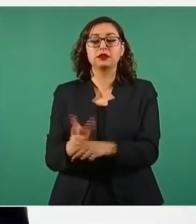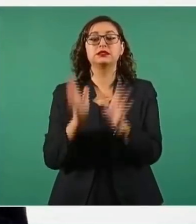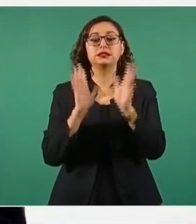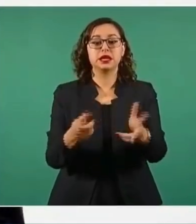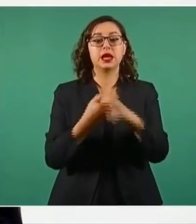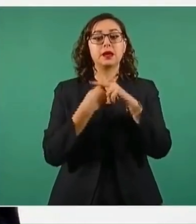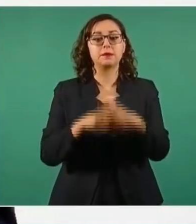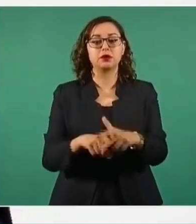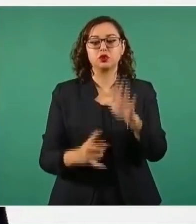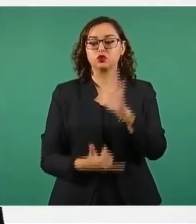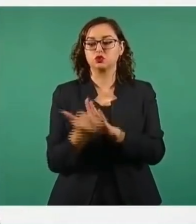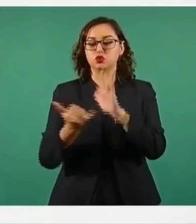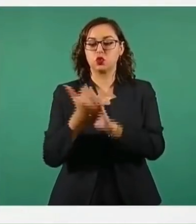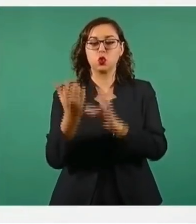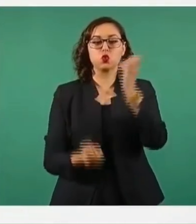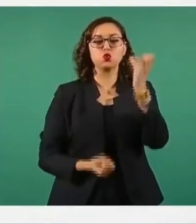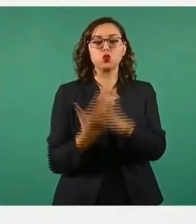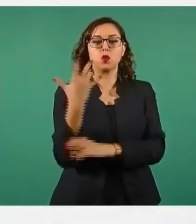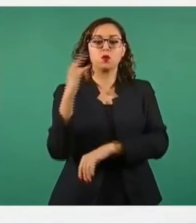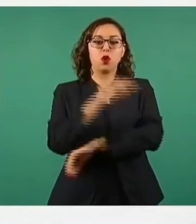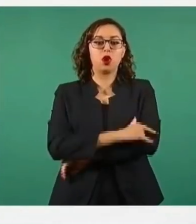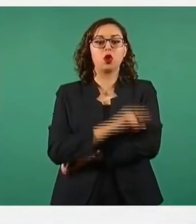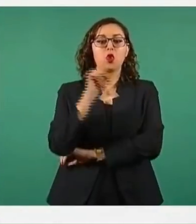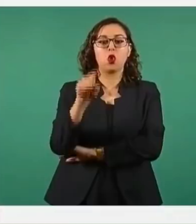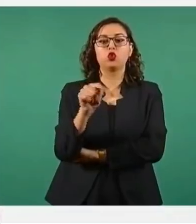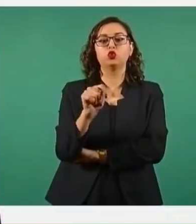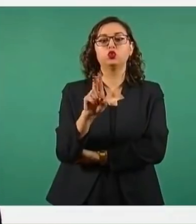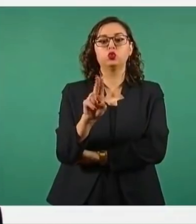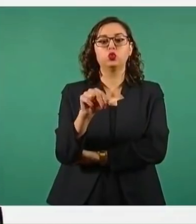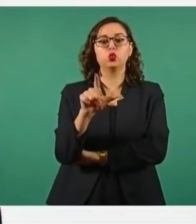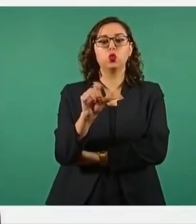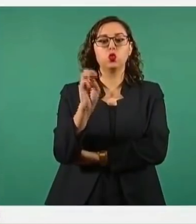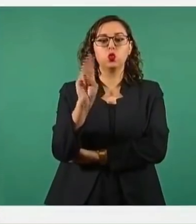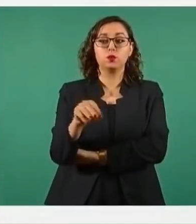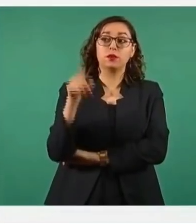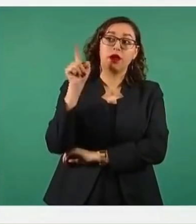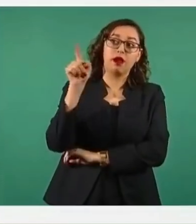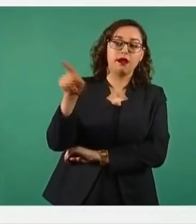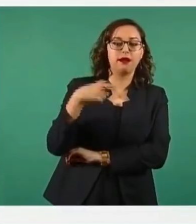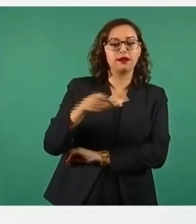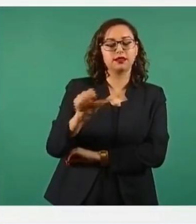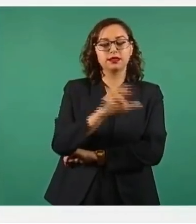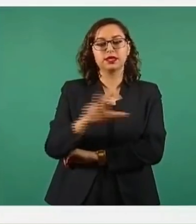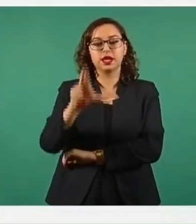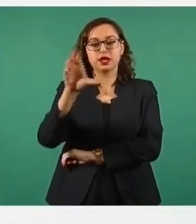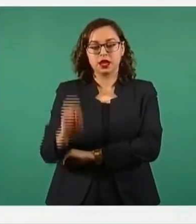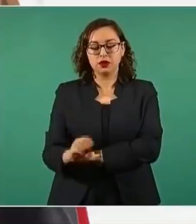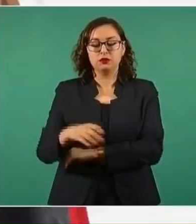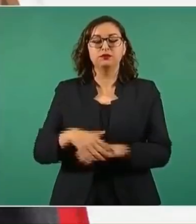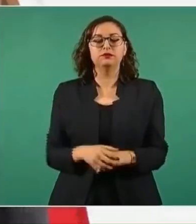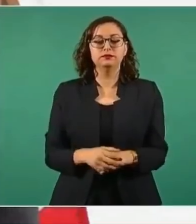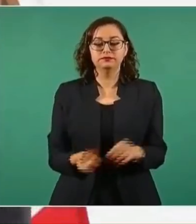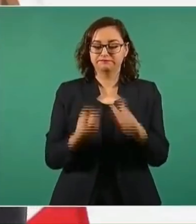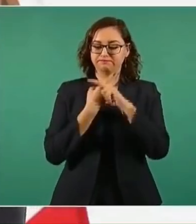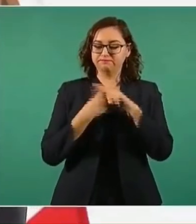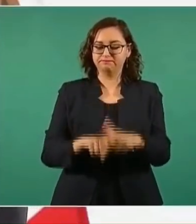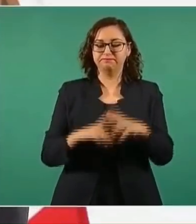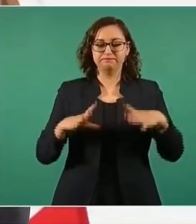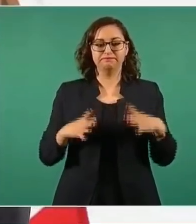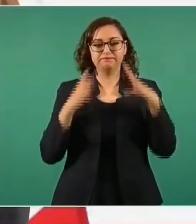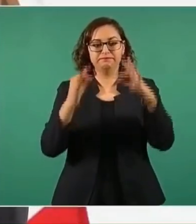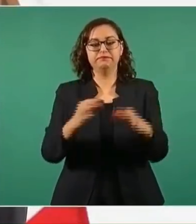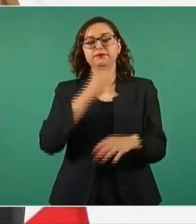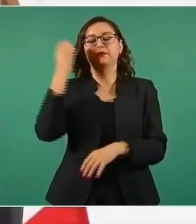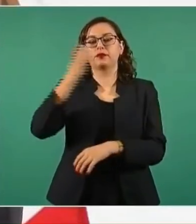del nuevo aeropuerto de Tulum, Quintana Roo. Se están creando escuelas para la formación de deportistas y